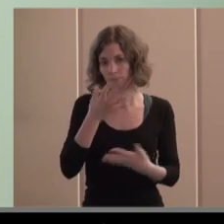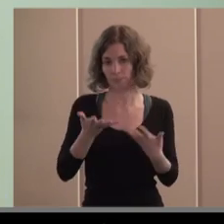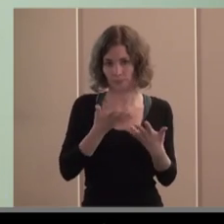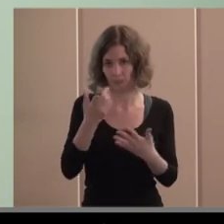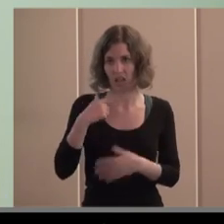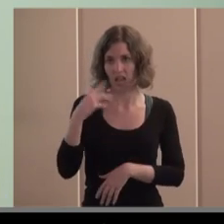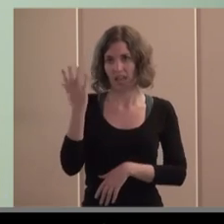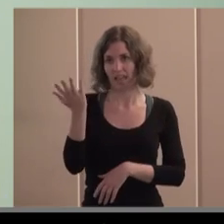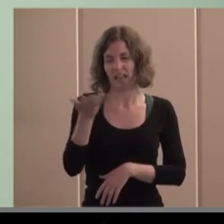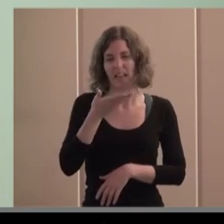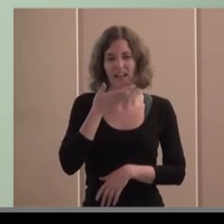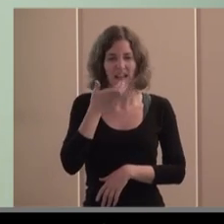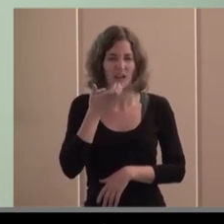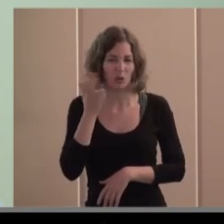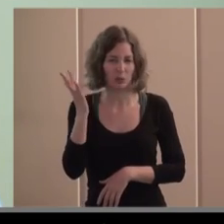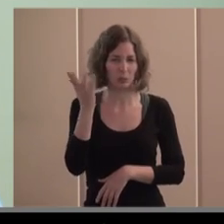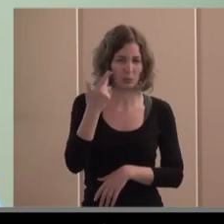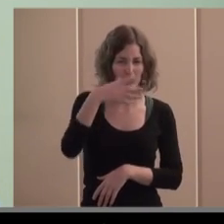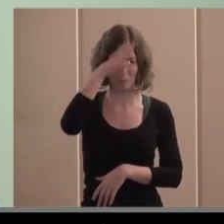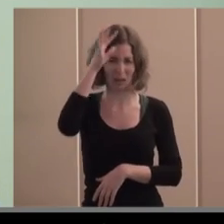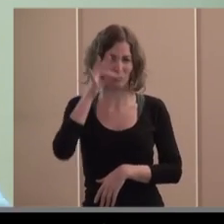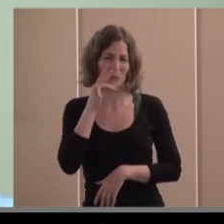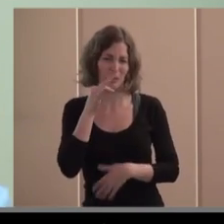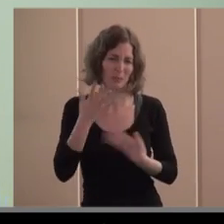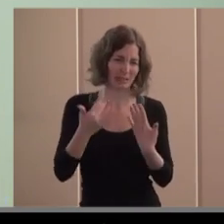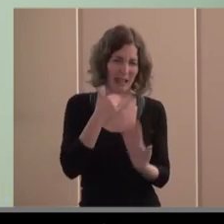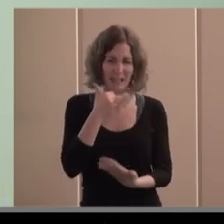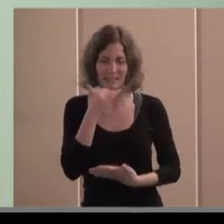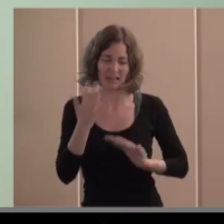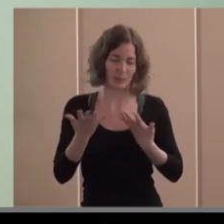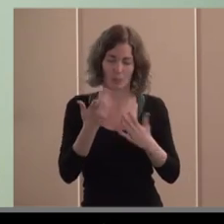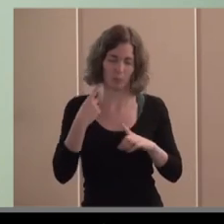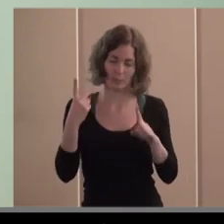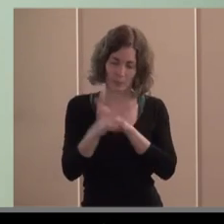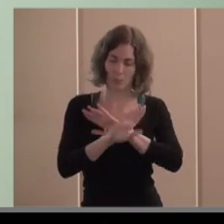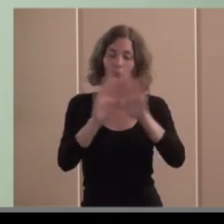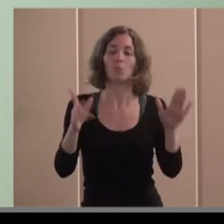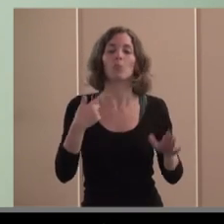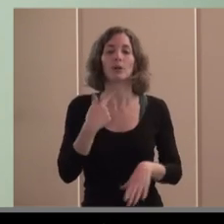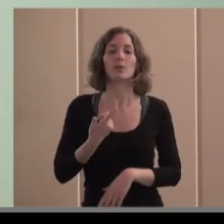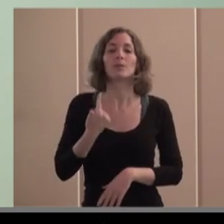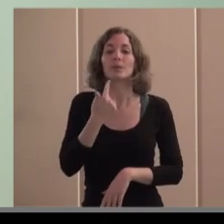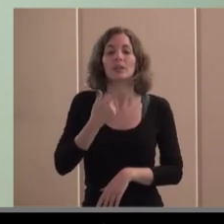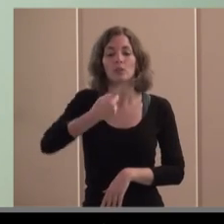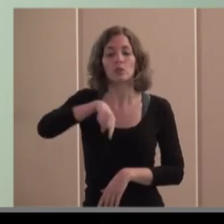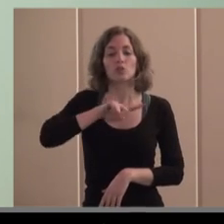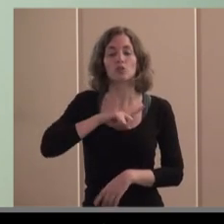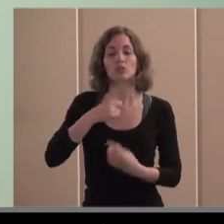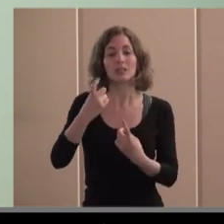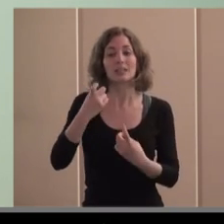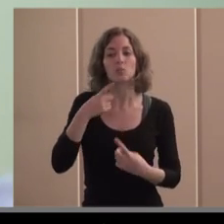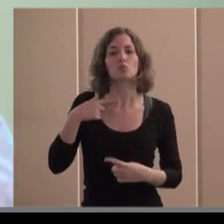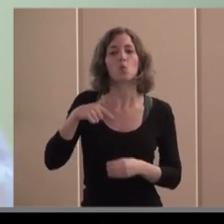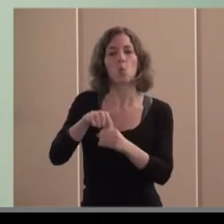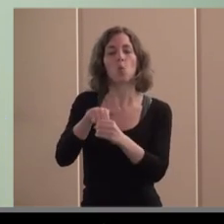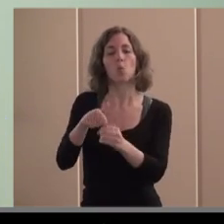canícula ya que ya está cayendo no estamos en verano pero casi casi se le parece pues por tanto digo tenemos necesidad de tener un hueco al sol nuestro espacio